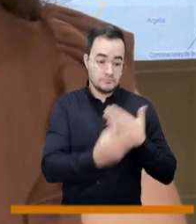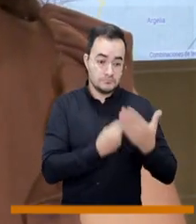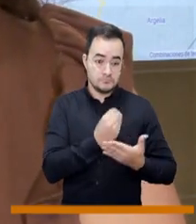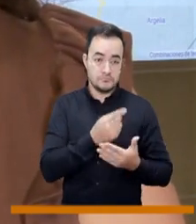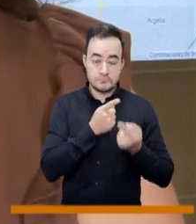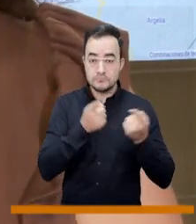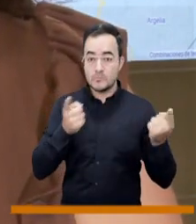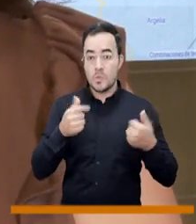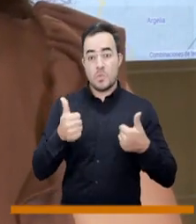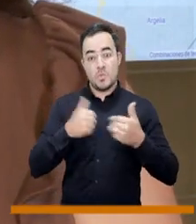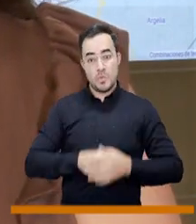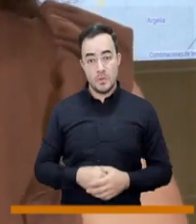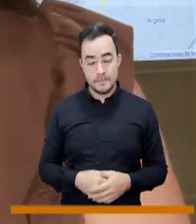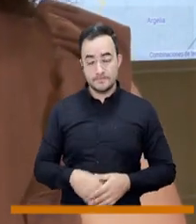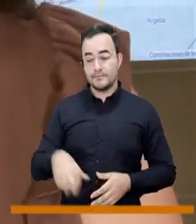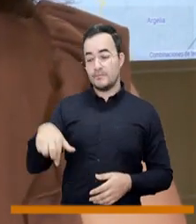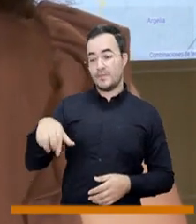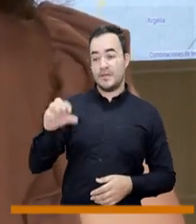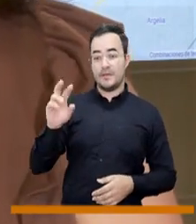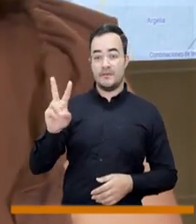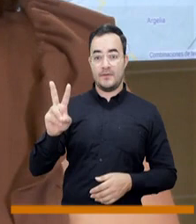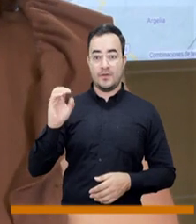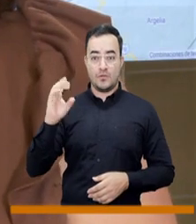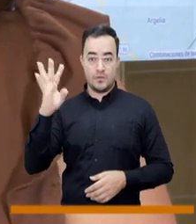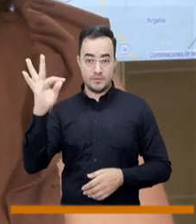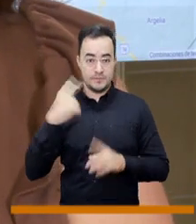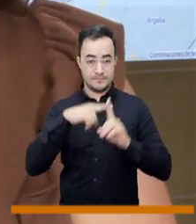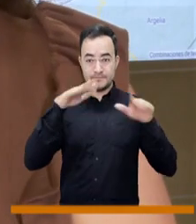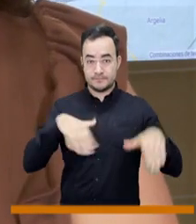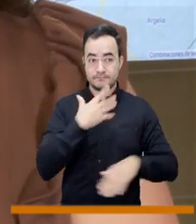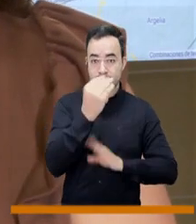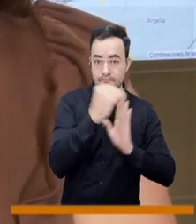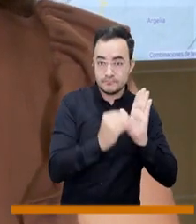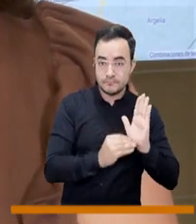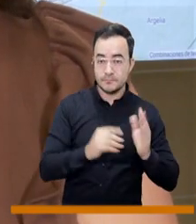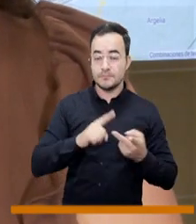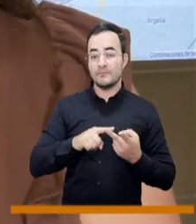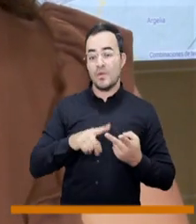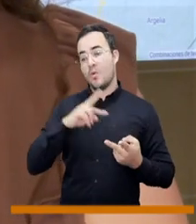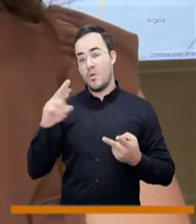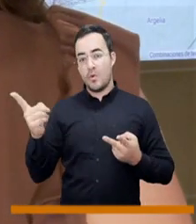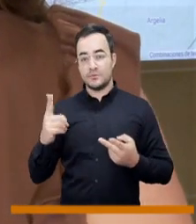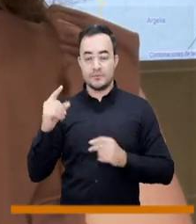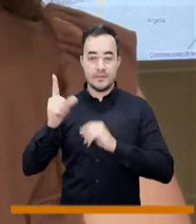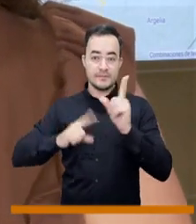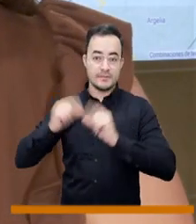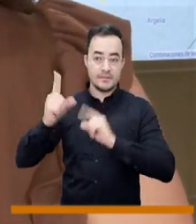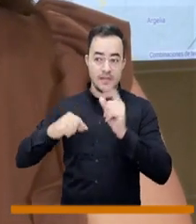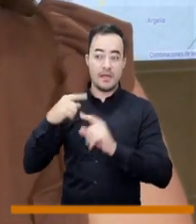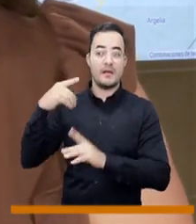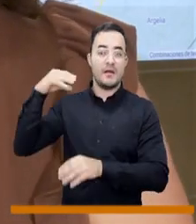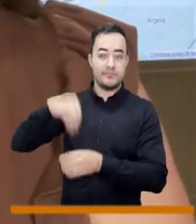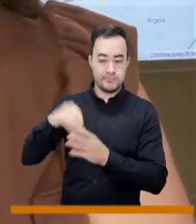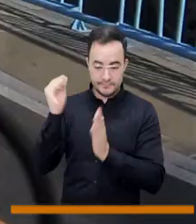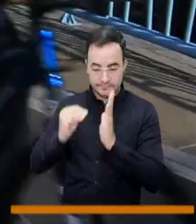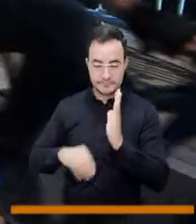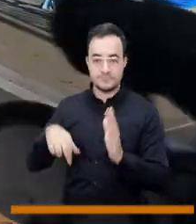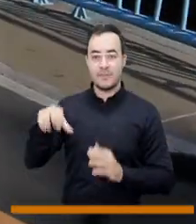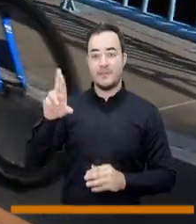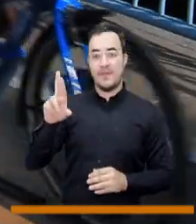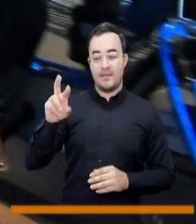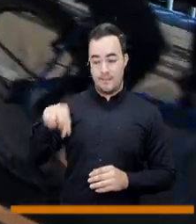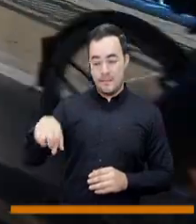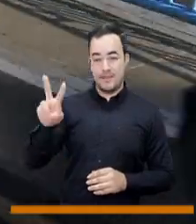importantes resultados al respecto. La incorporación en el PBOT de Copacabana y la incorporación del PBOT de las trenes.